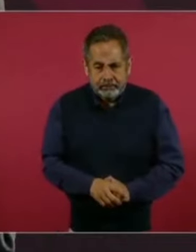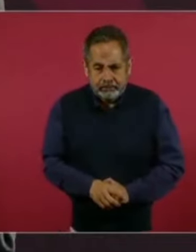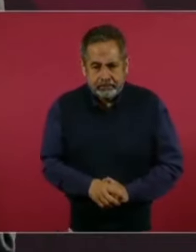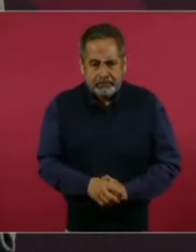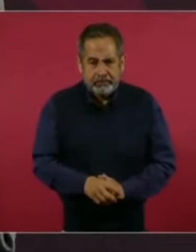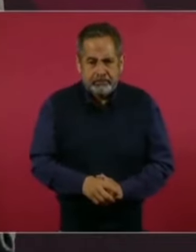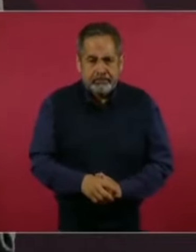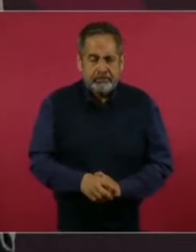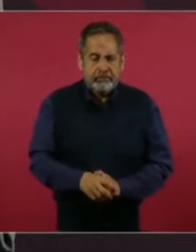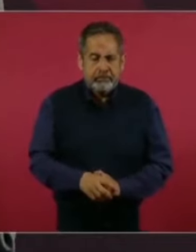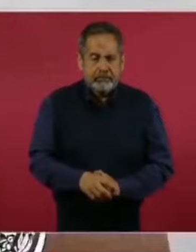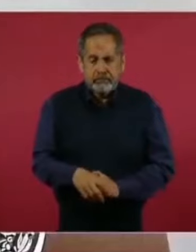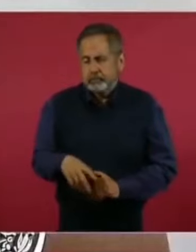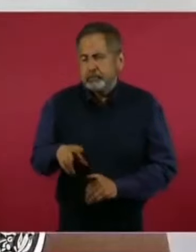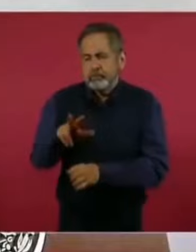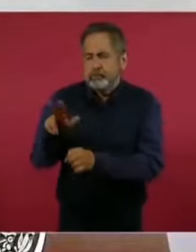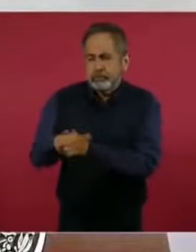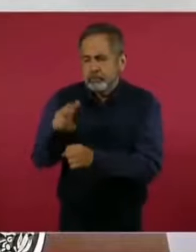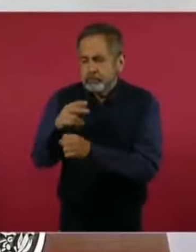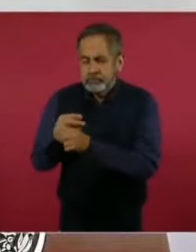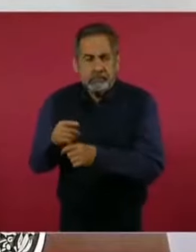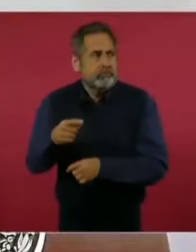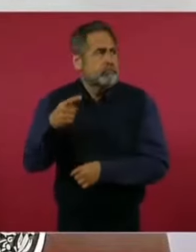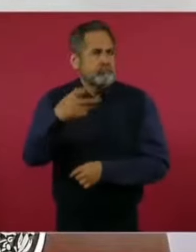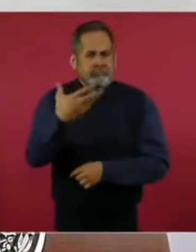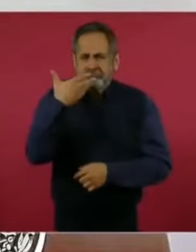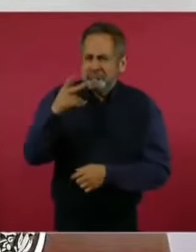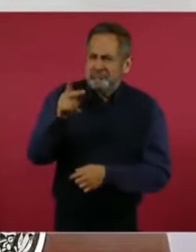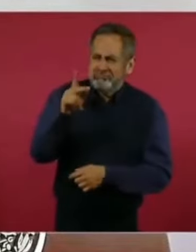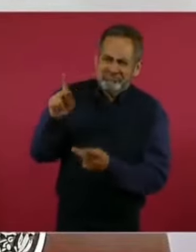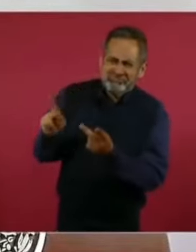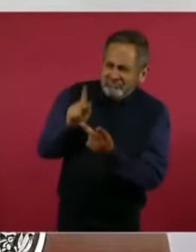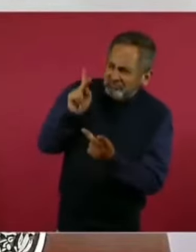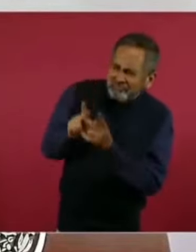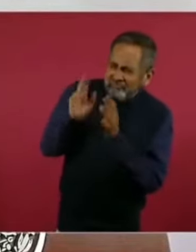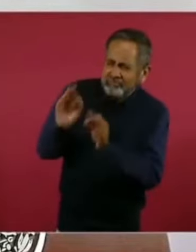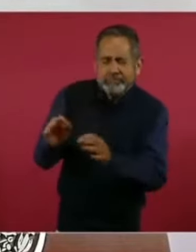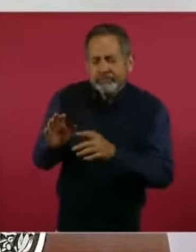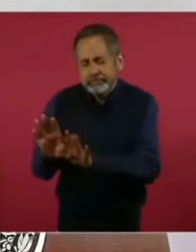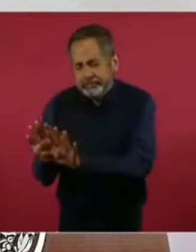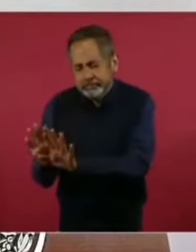normal, aun cuando,